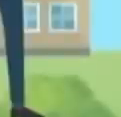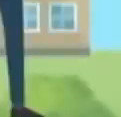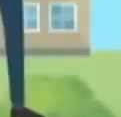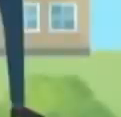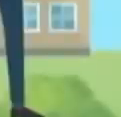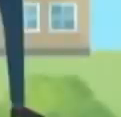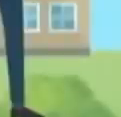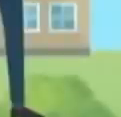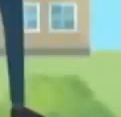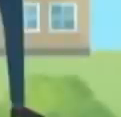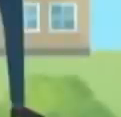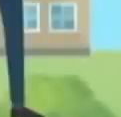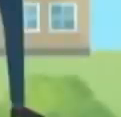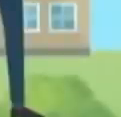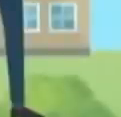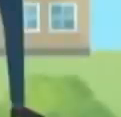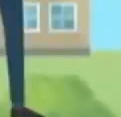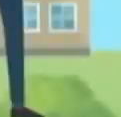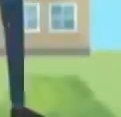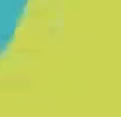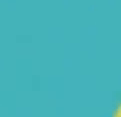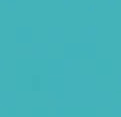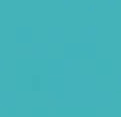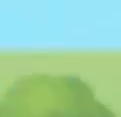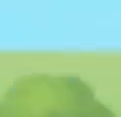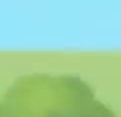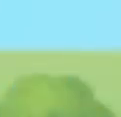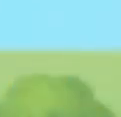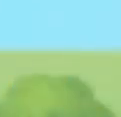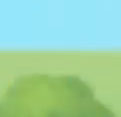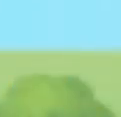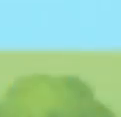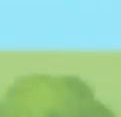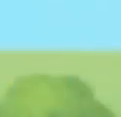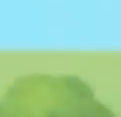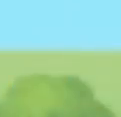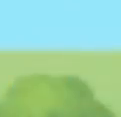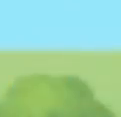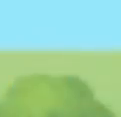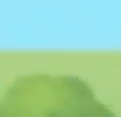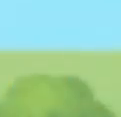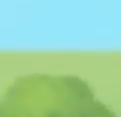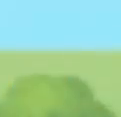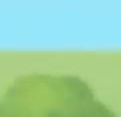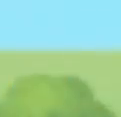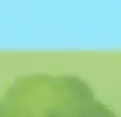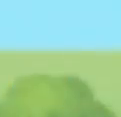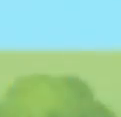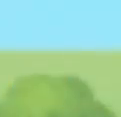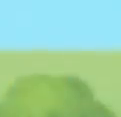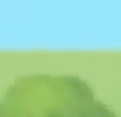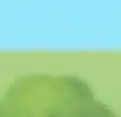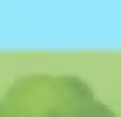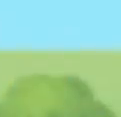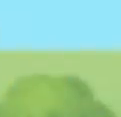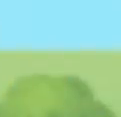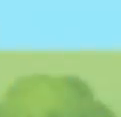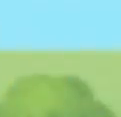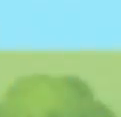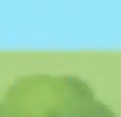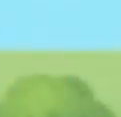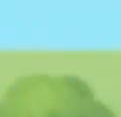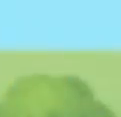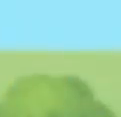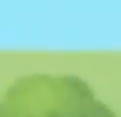baño Respeta el distanciamiento seguro No asistas a reuniones Ni fiestas No prestas tus utensilios